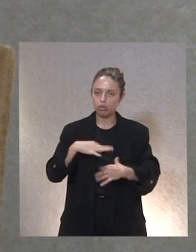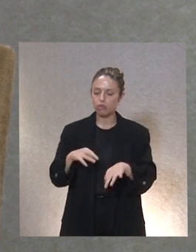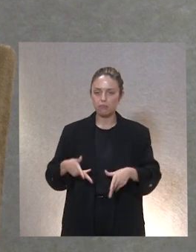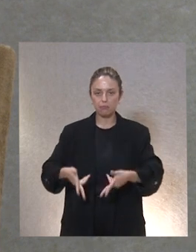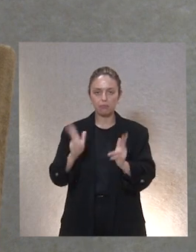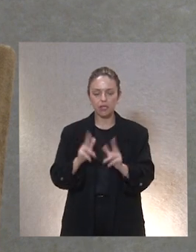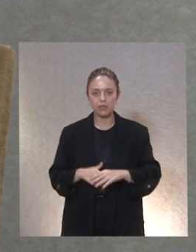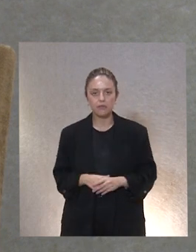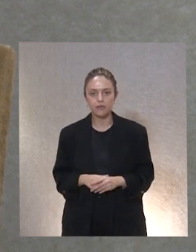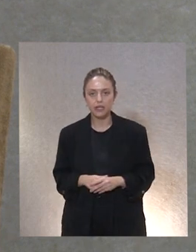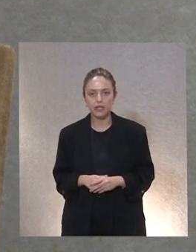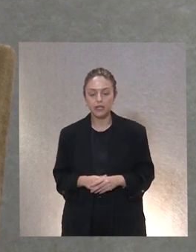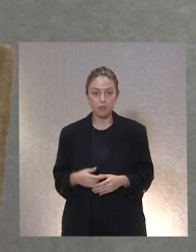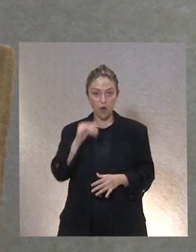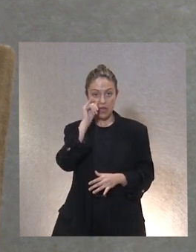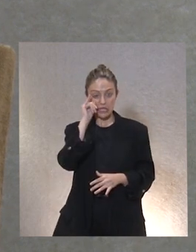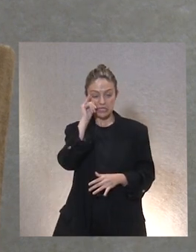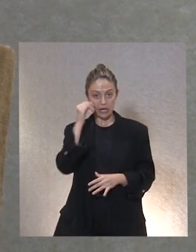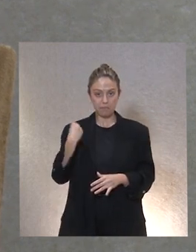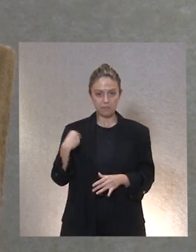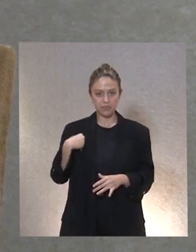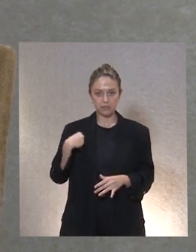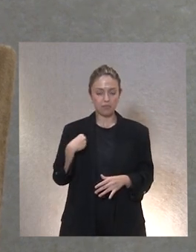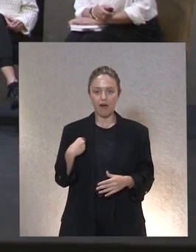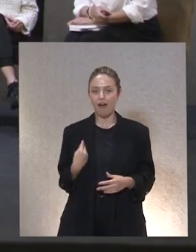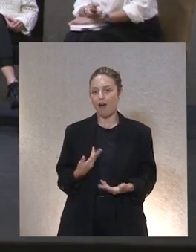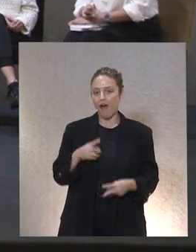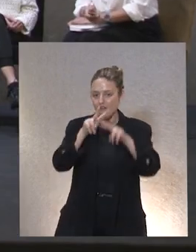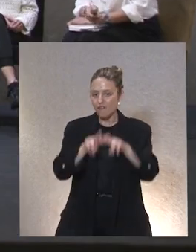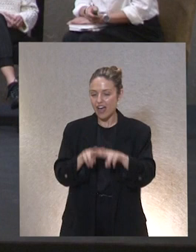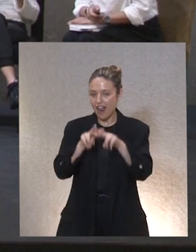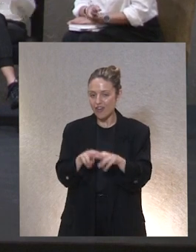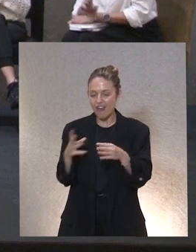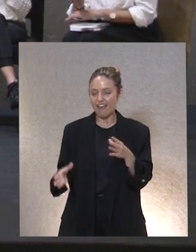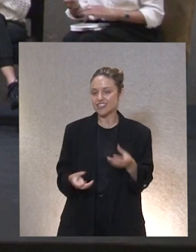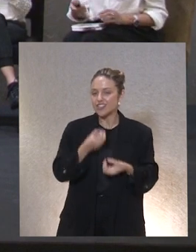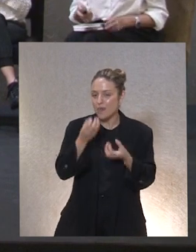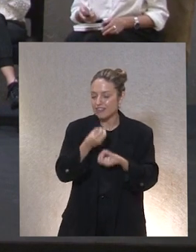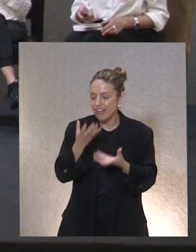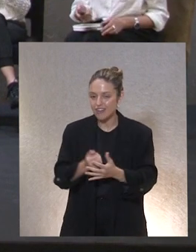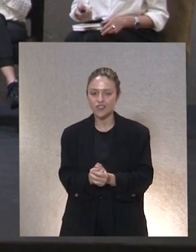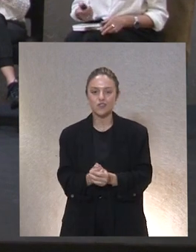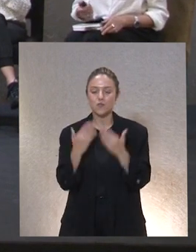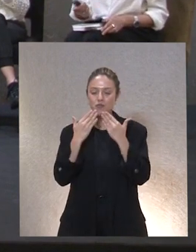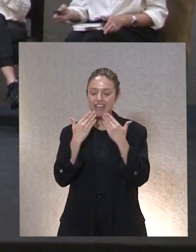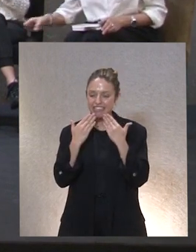bueno como en Instagram que valoreis y que hagáis comentarios nada más muchas gracias Carmen bien